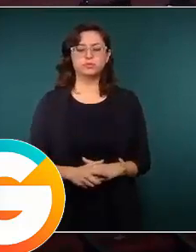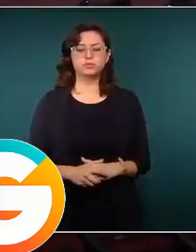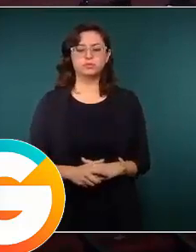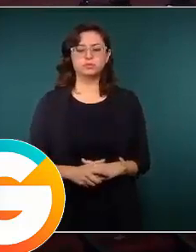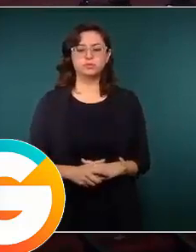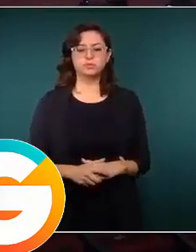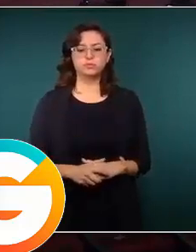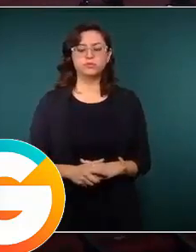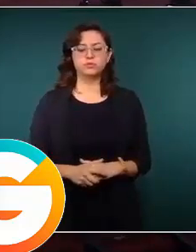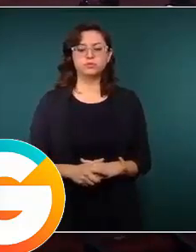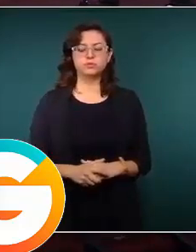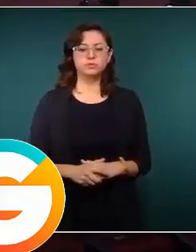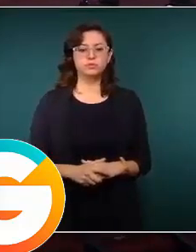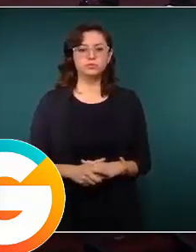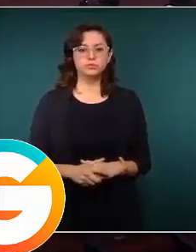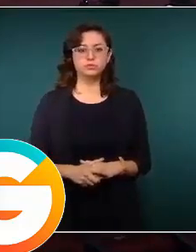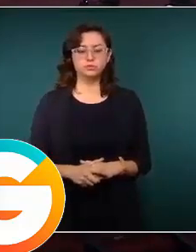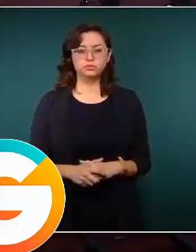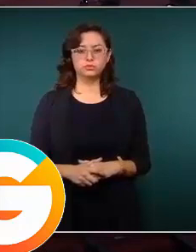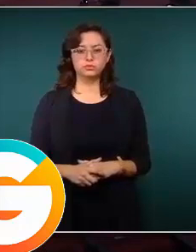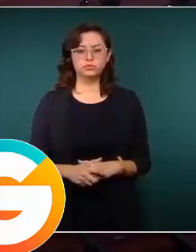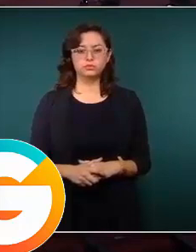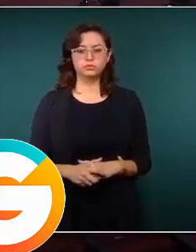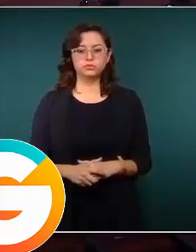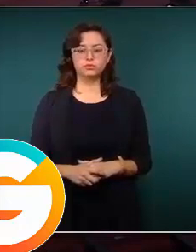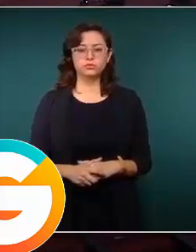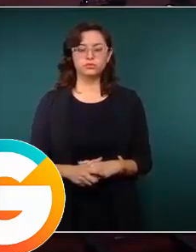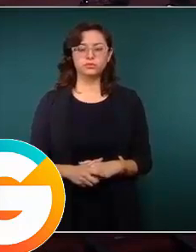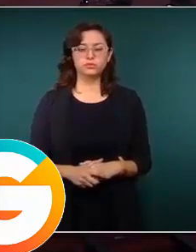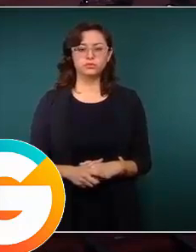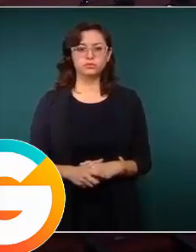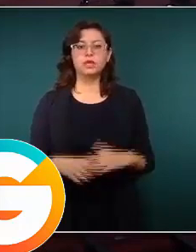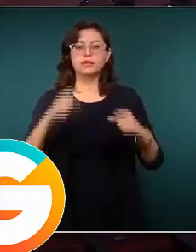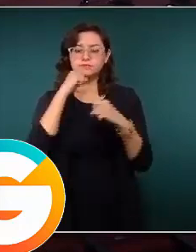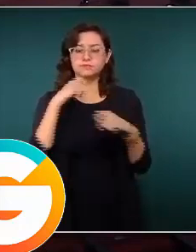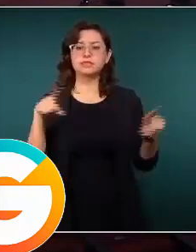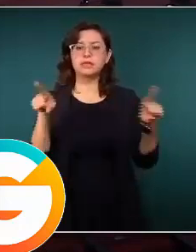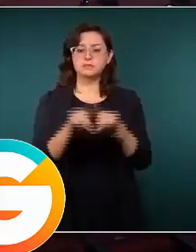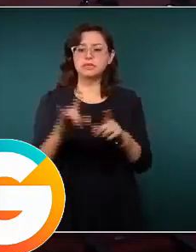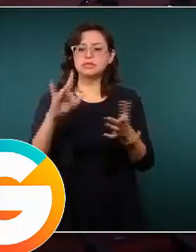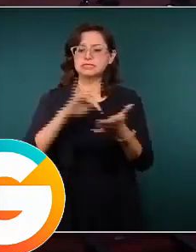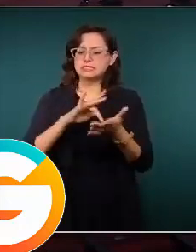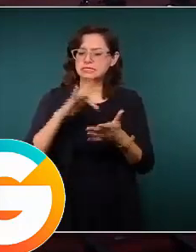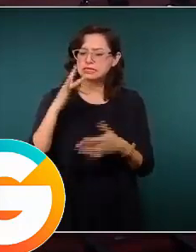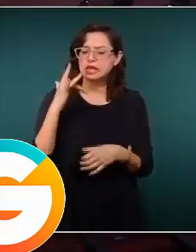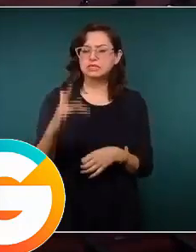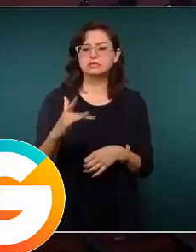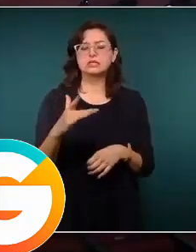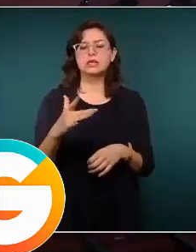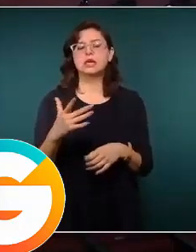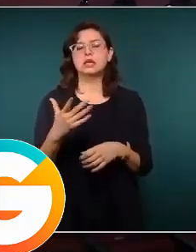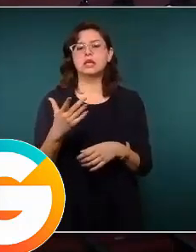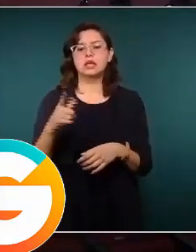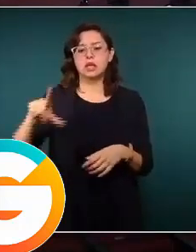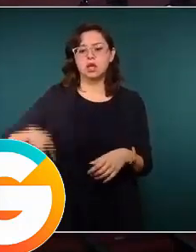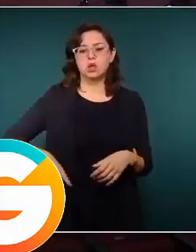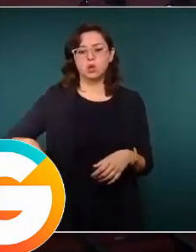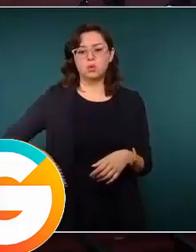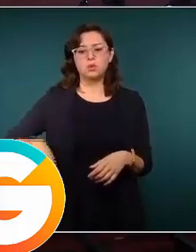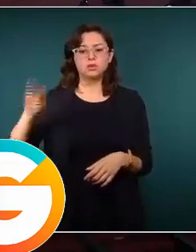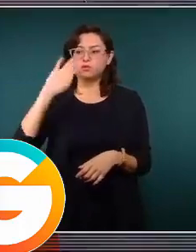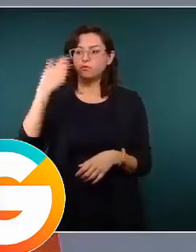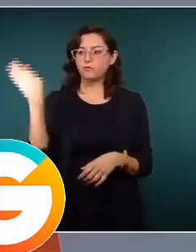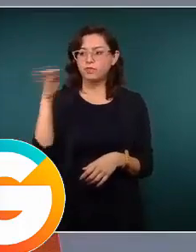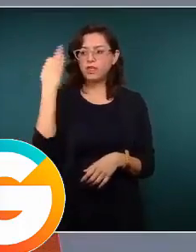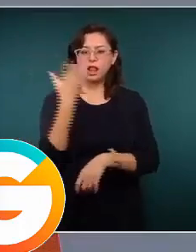Y agradecer también la coordinación, el trabajo de la mano que hemos llevado a cabo con el gobierno federal.